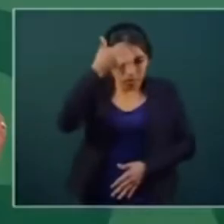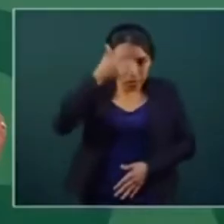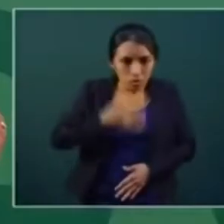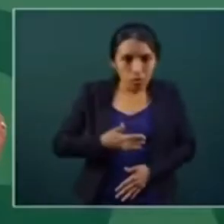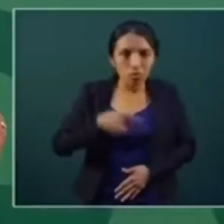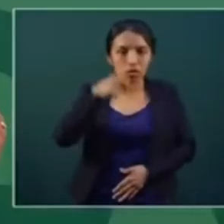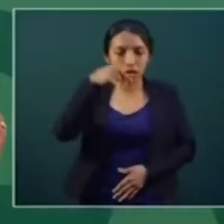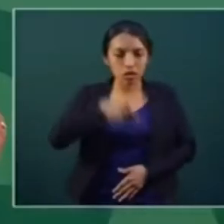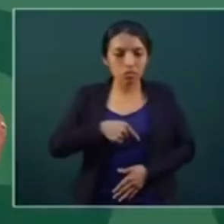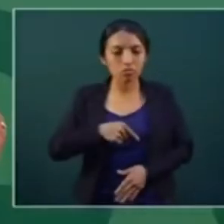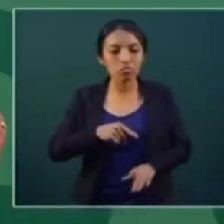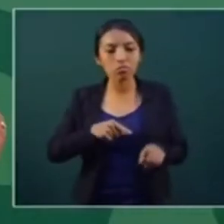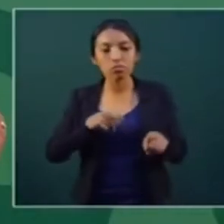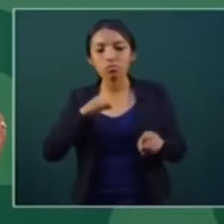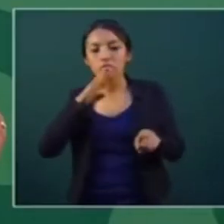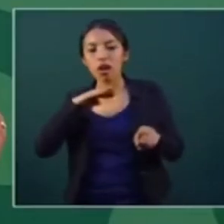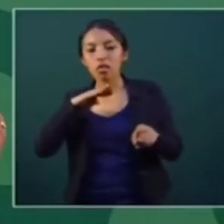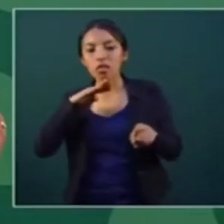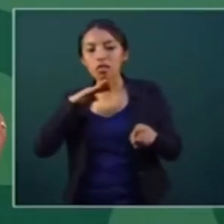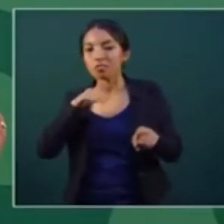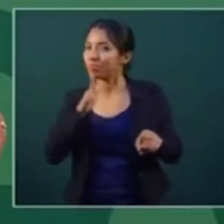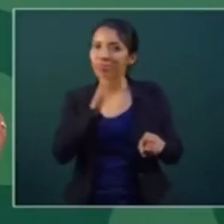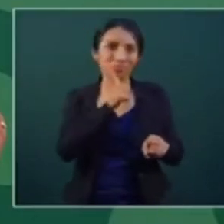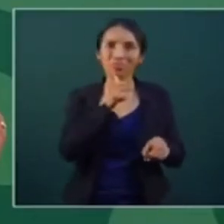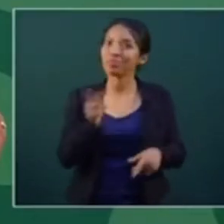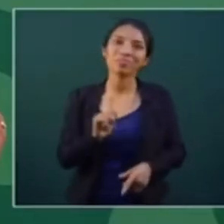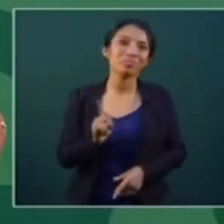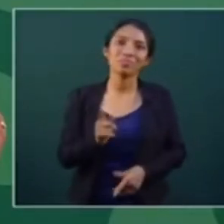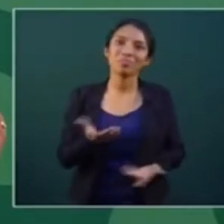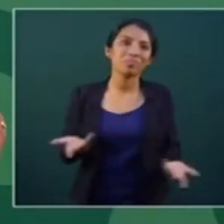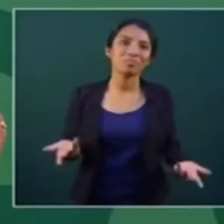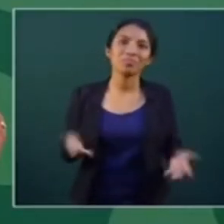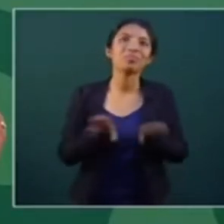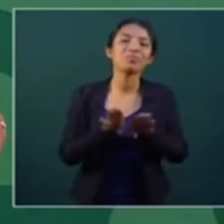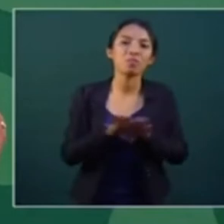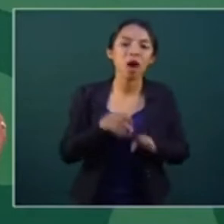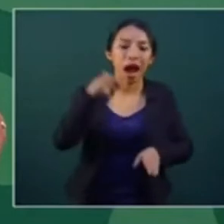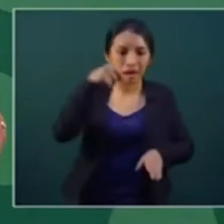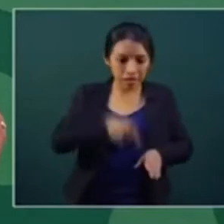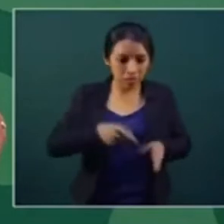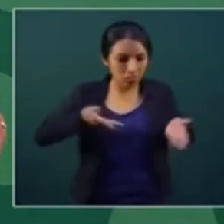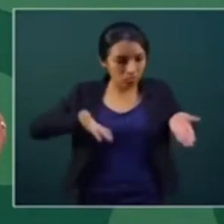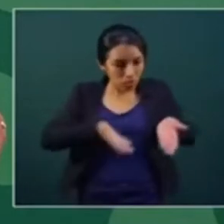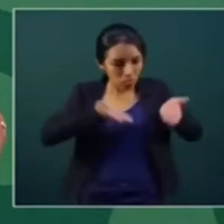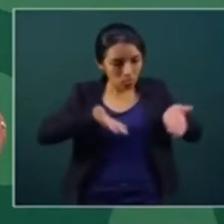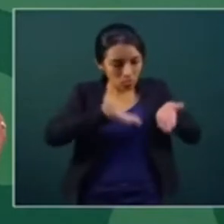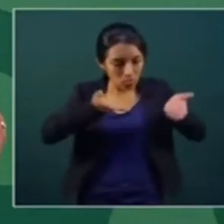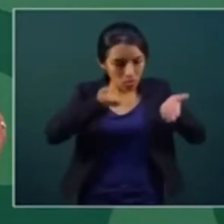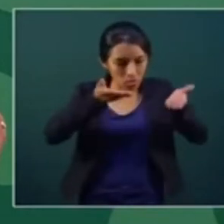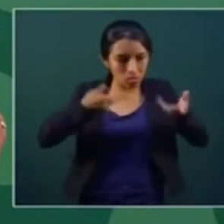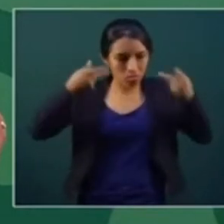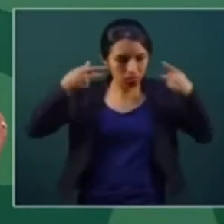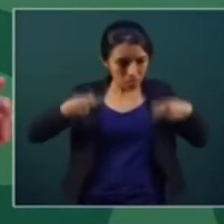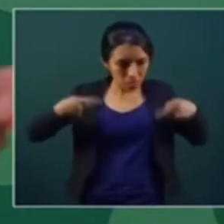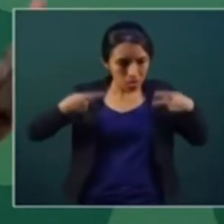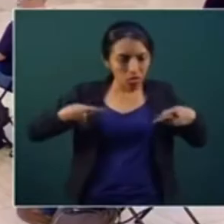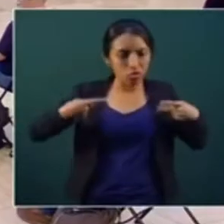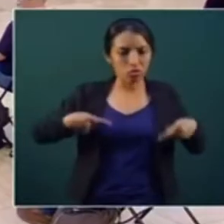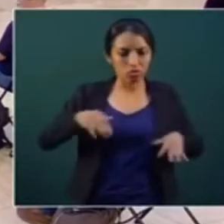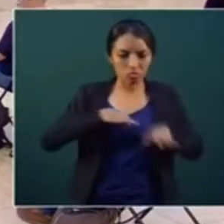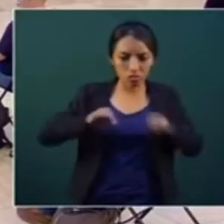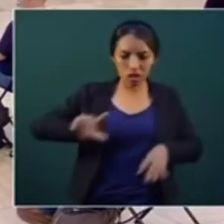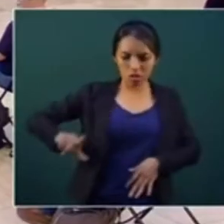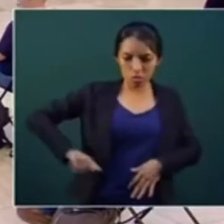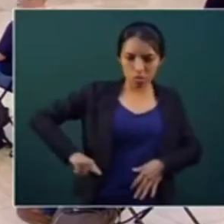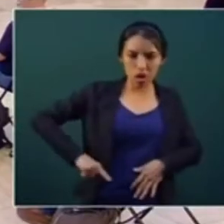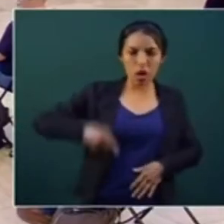tener malos elementos. Creamos servidores públicos, porque nosotros, desde el